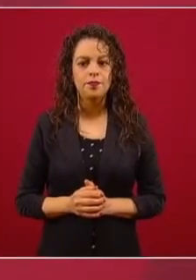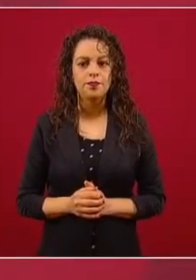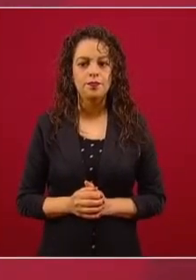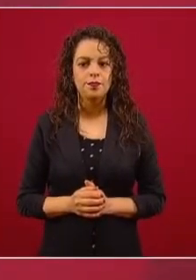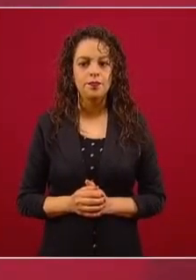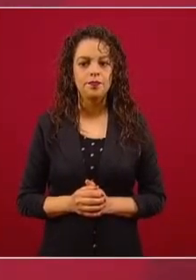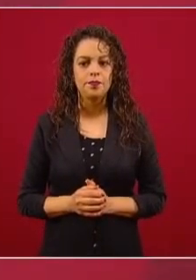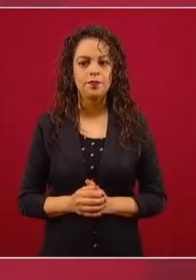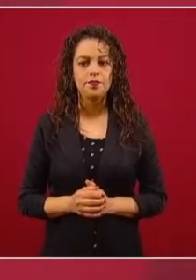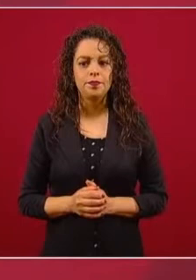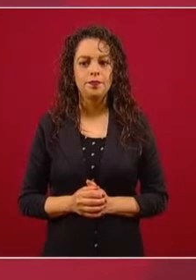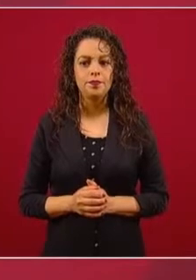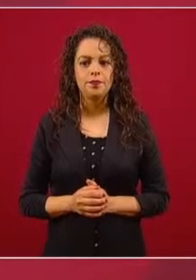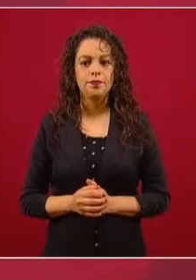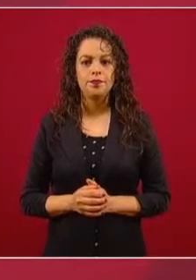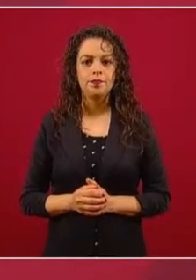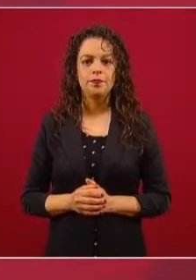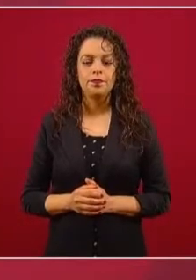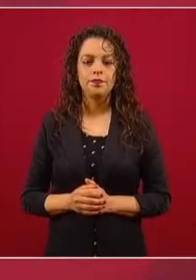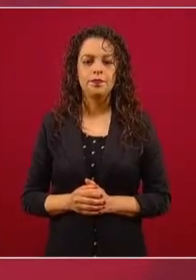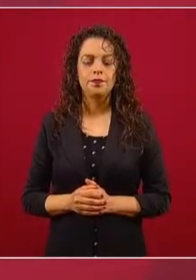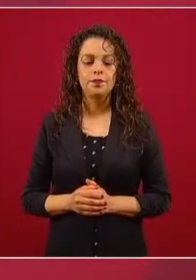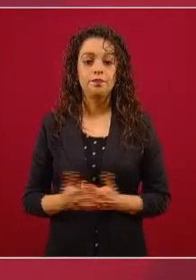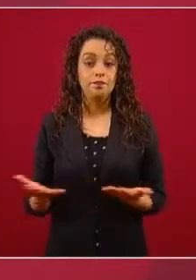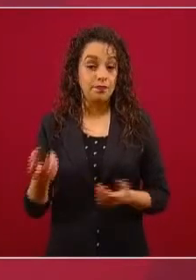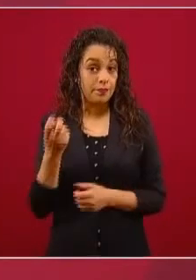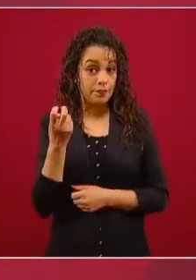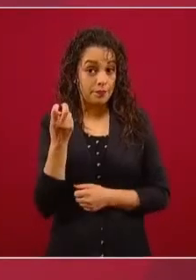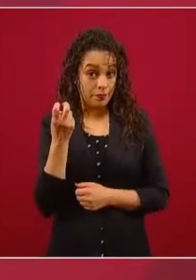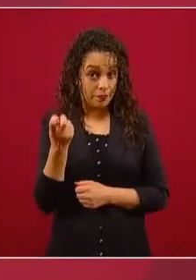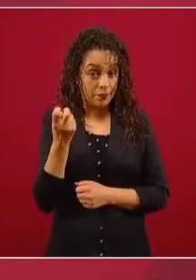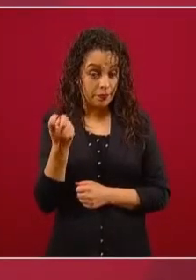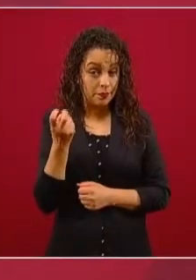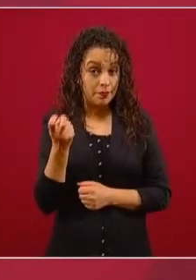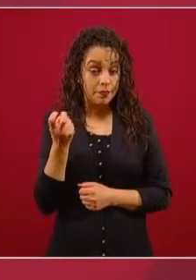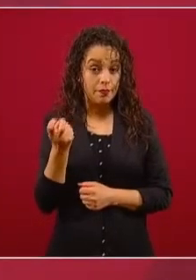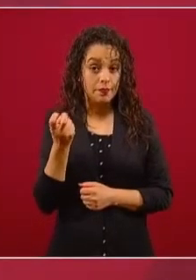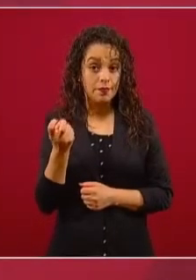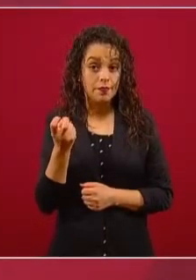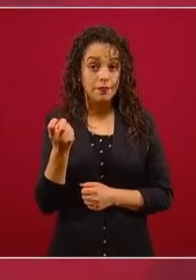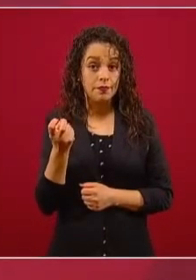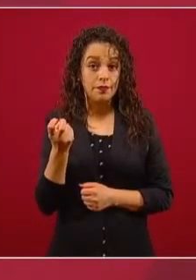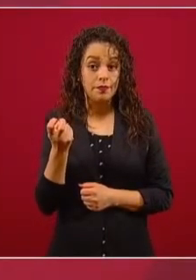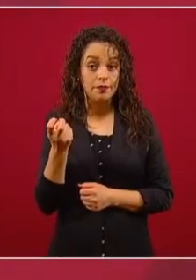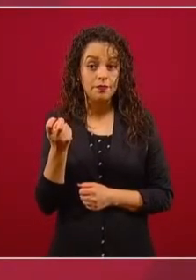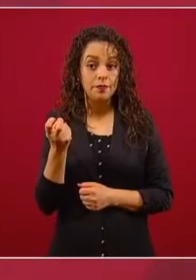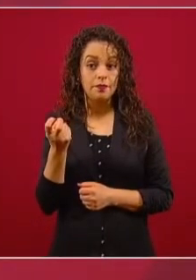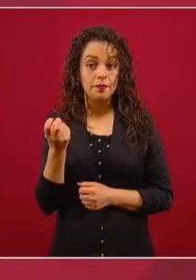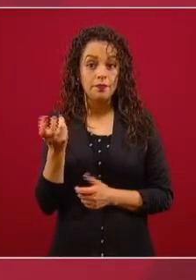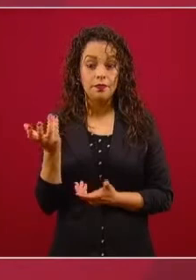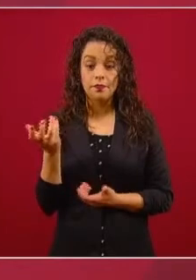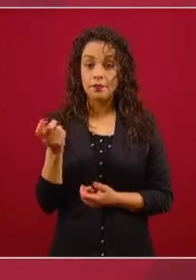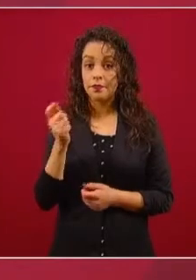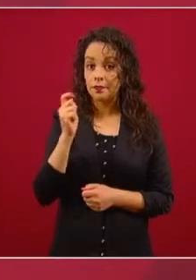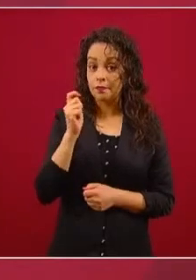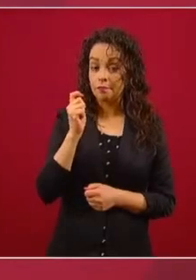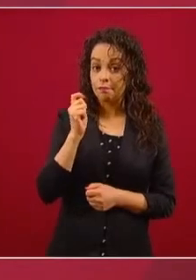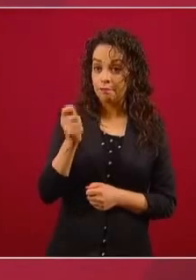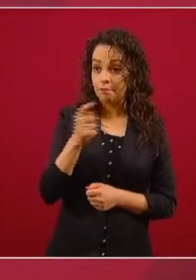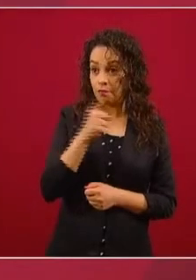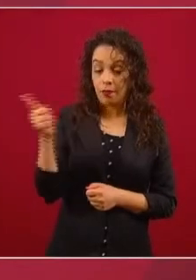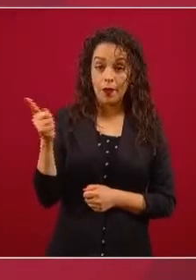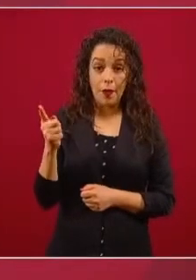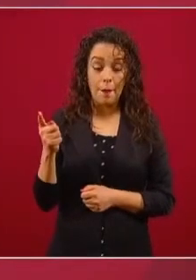son personas